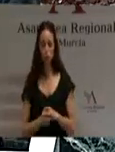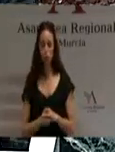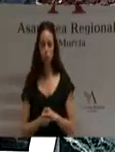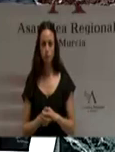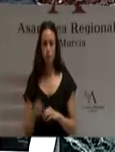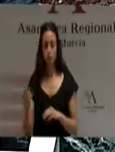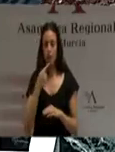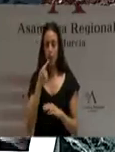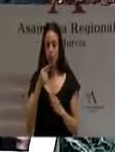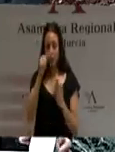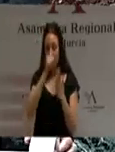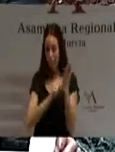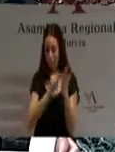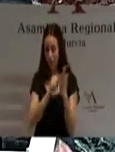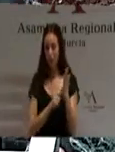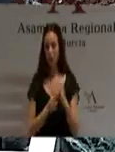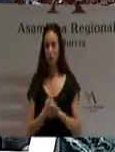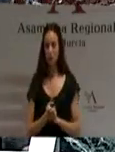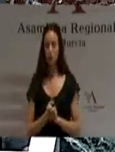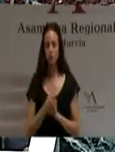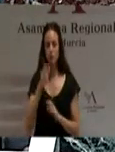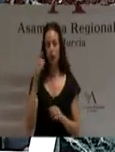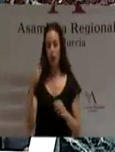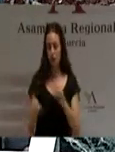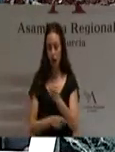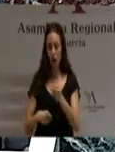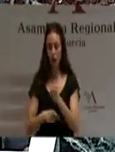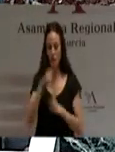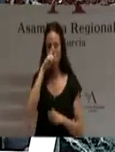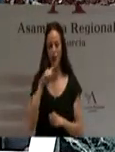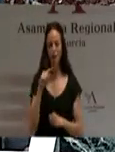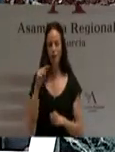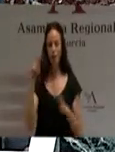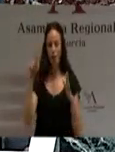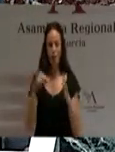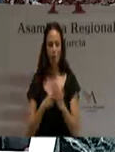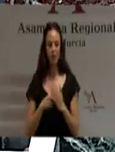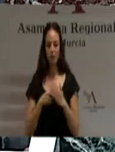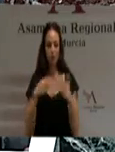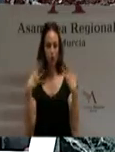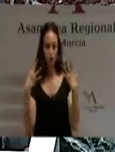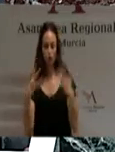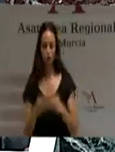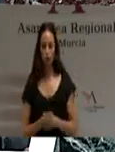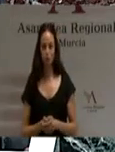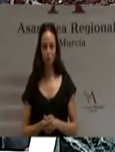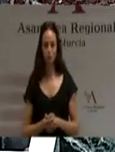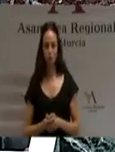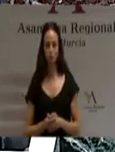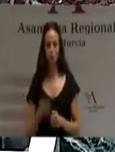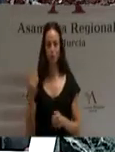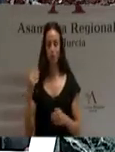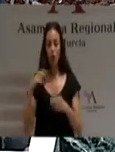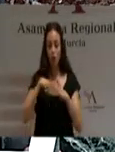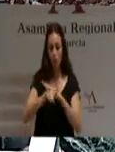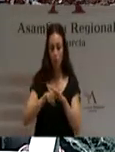emitido por el Consejo Jurídico Consultivo en agosto del pasado año. Se ha sustanciado un procedimiento administrativo